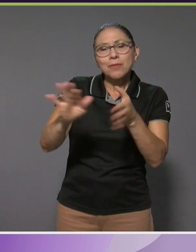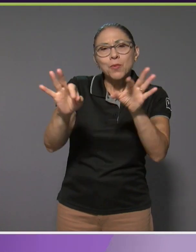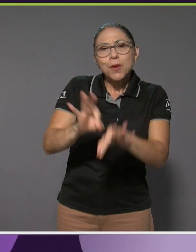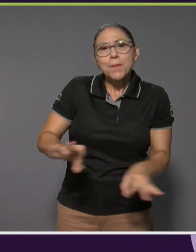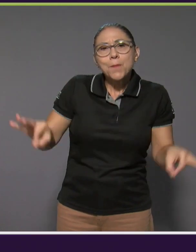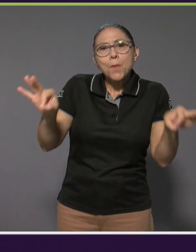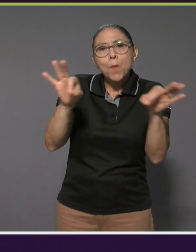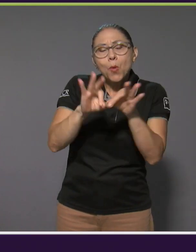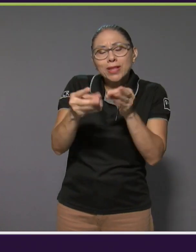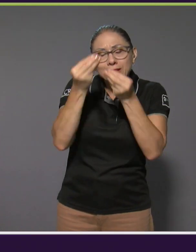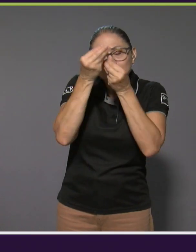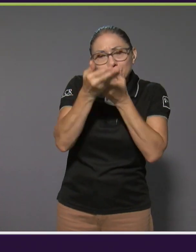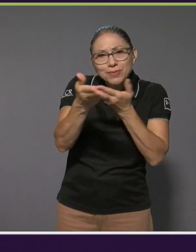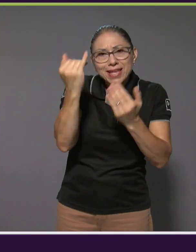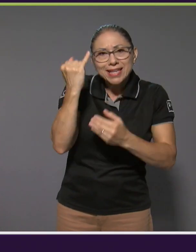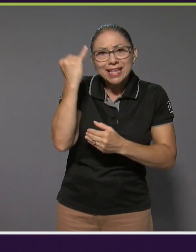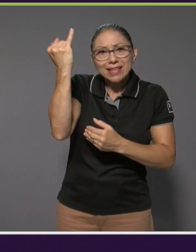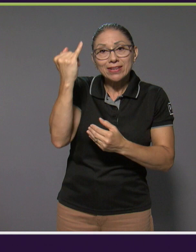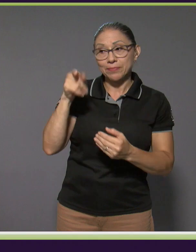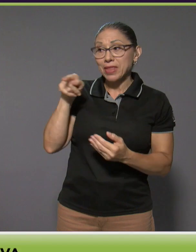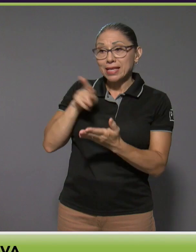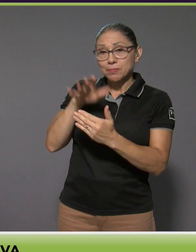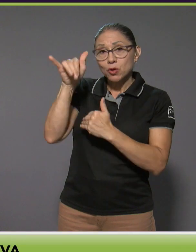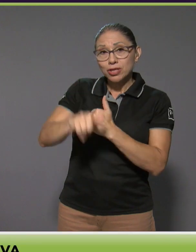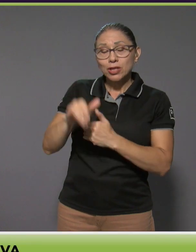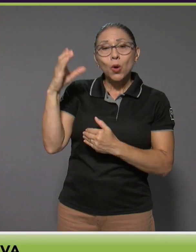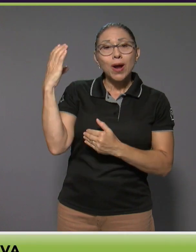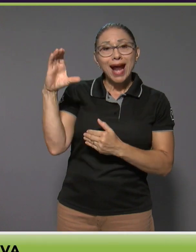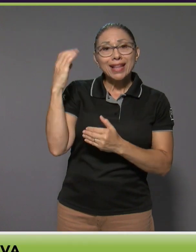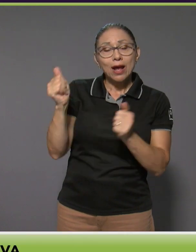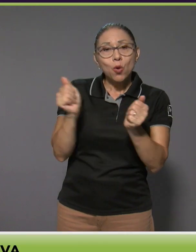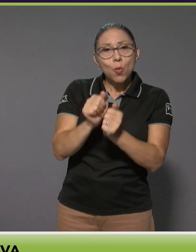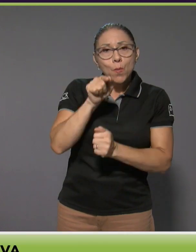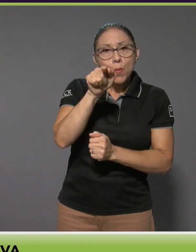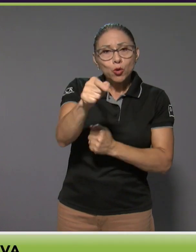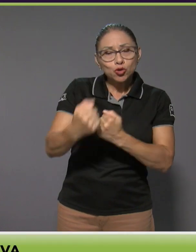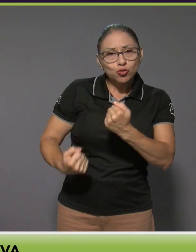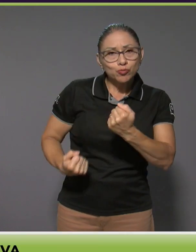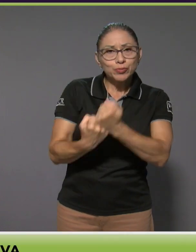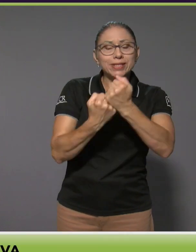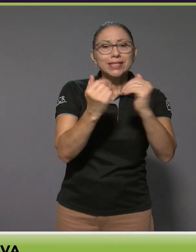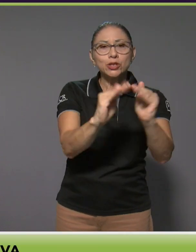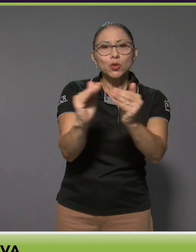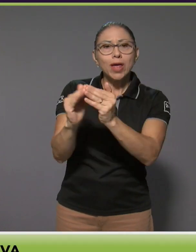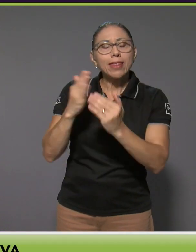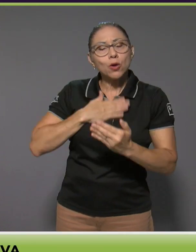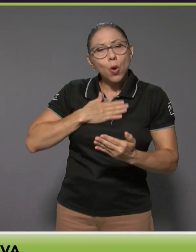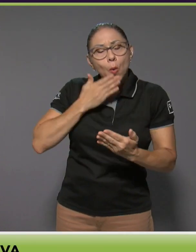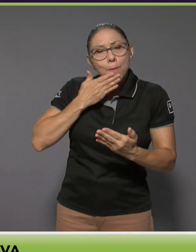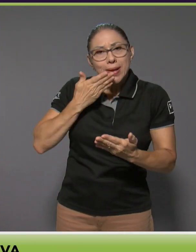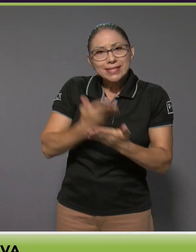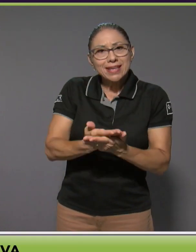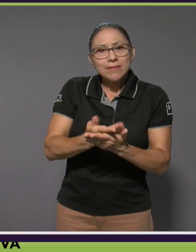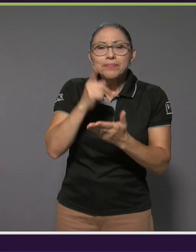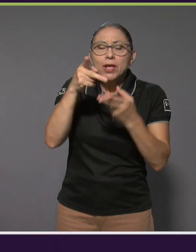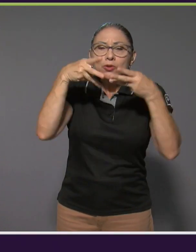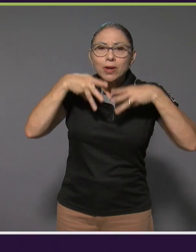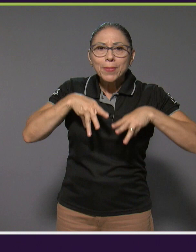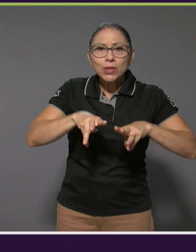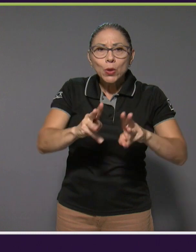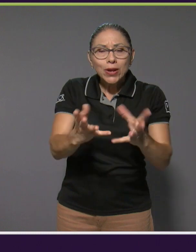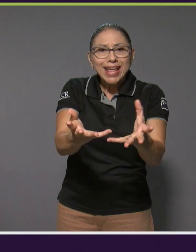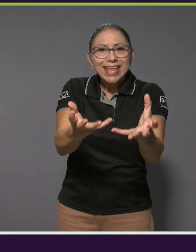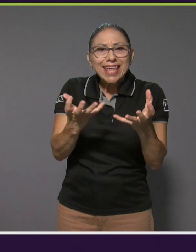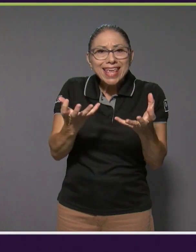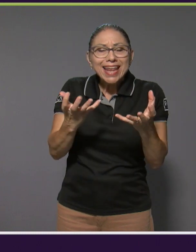iniciativas. El proyecto Cartago con Voz Ciudad Compasiva es una metodología que pretende implicar